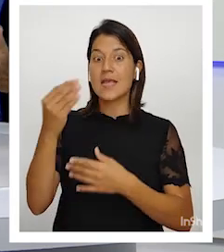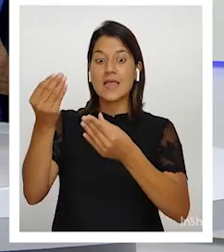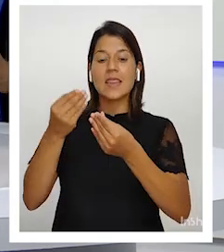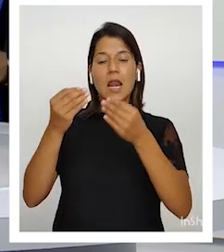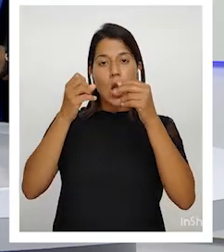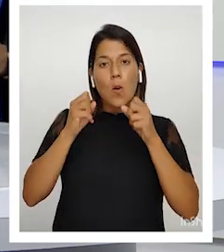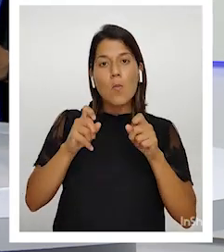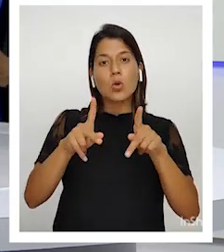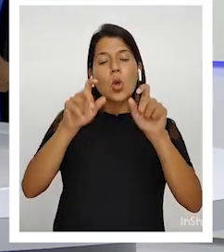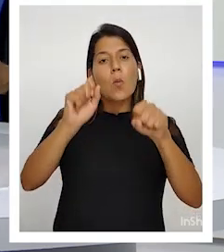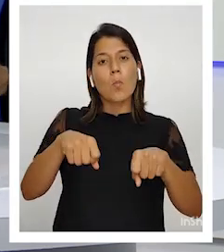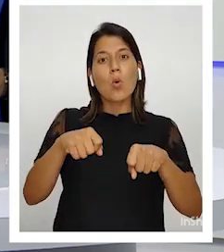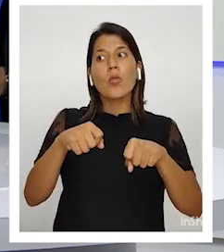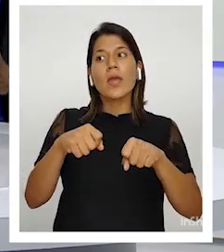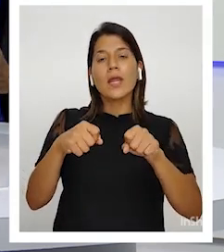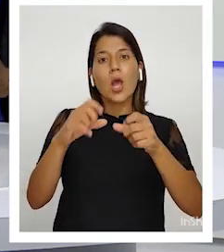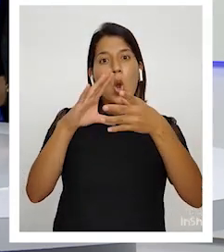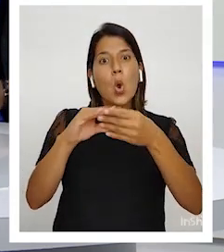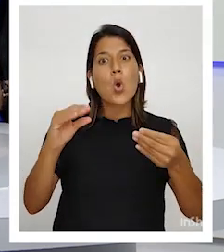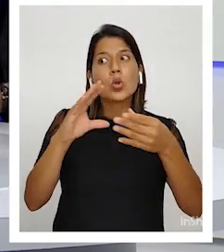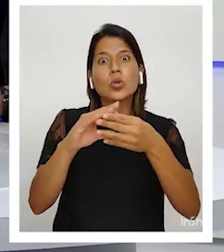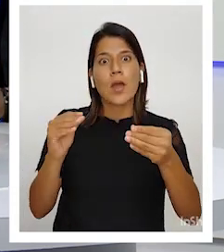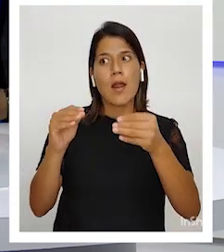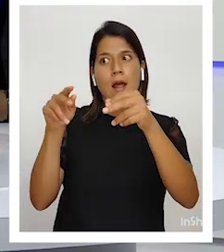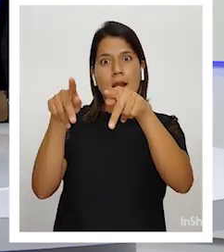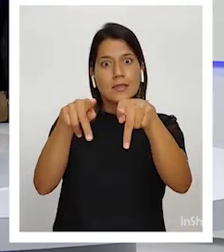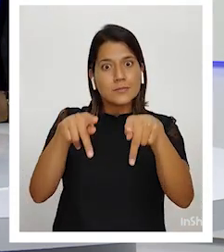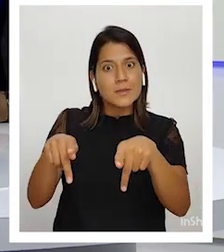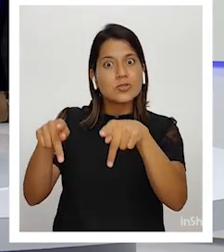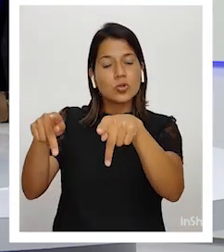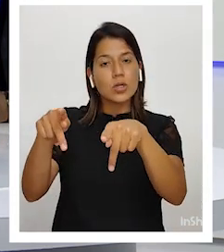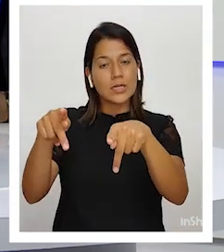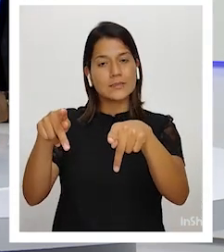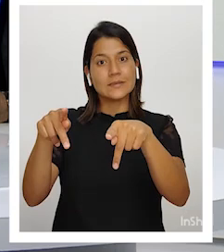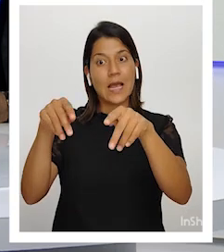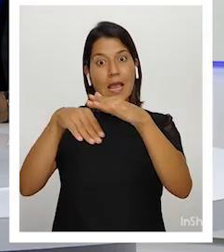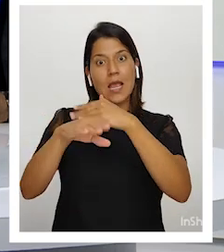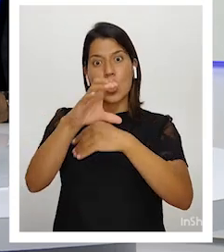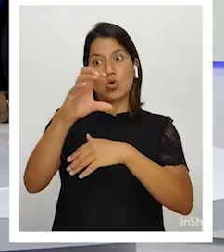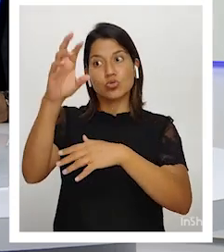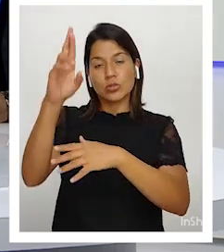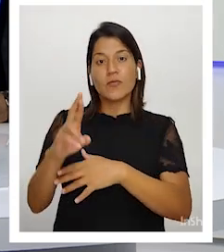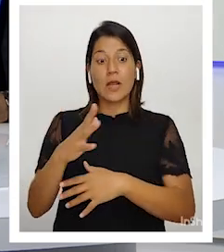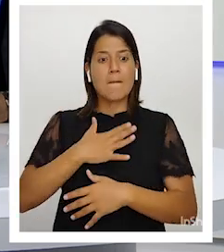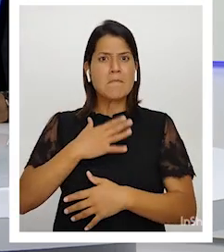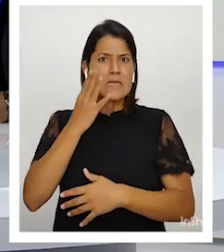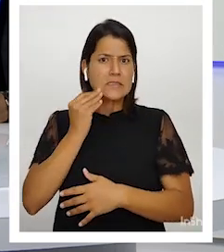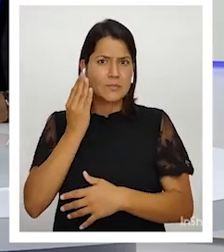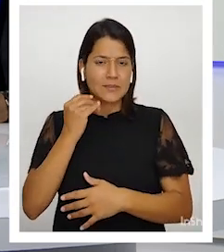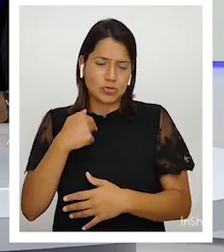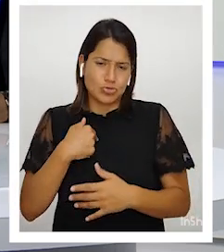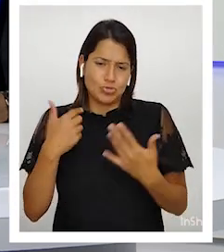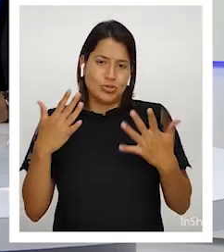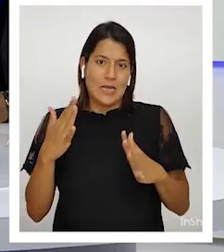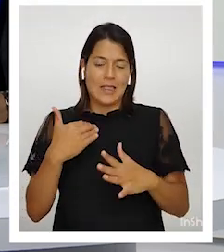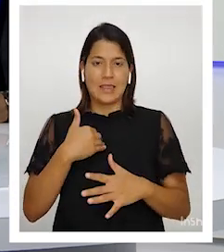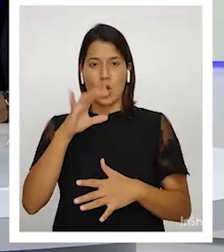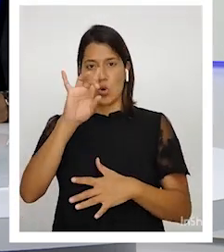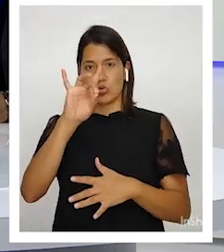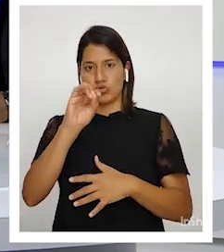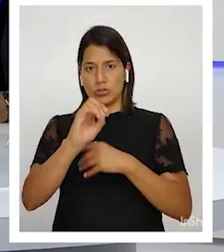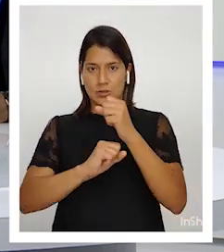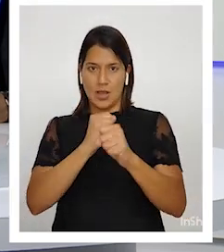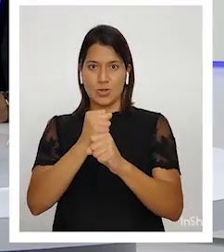público costarricense parte de esta experiencia que cuando ya tiene 80 años, pues sabe que va de salida, ¿verdad?